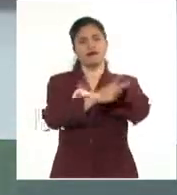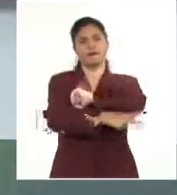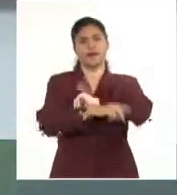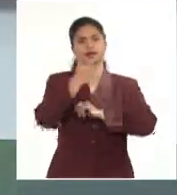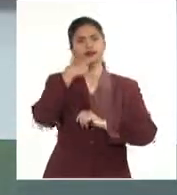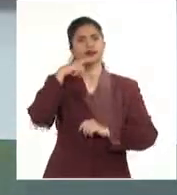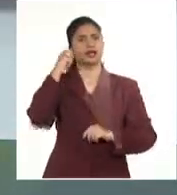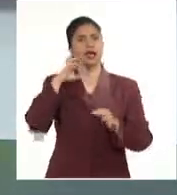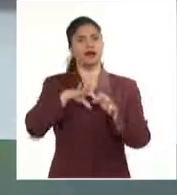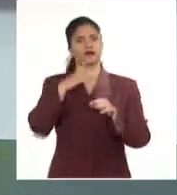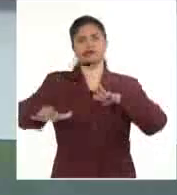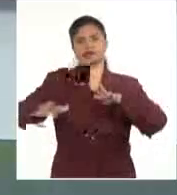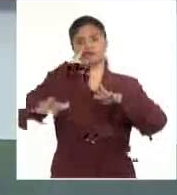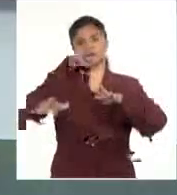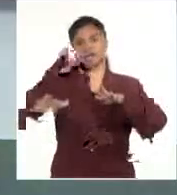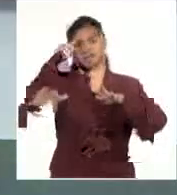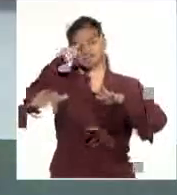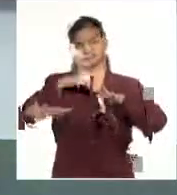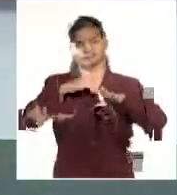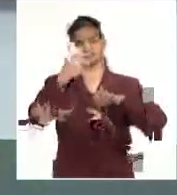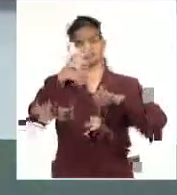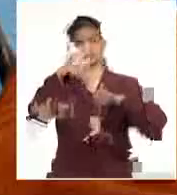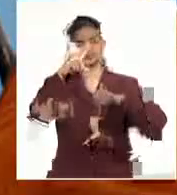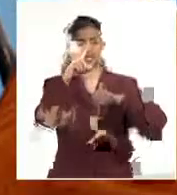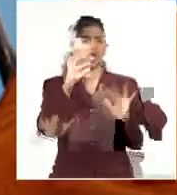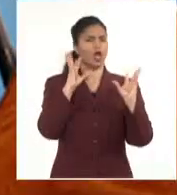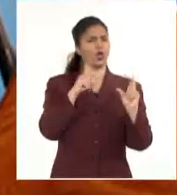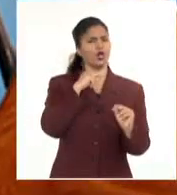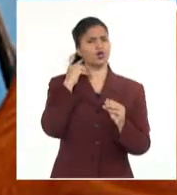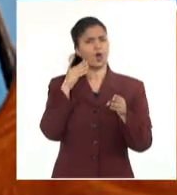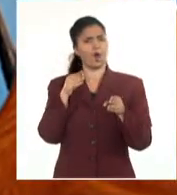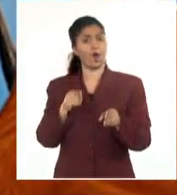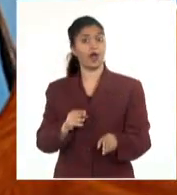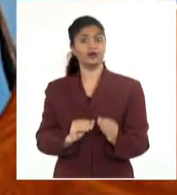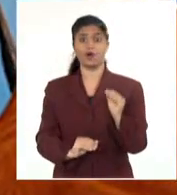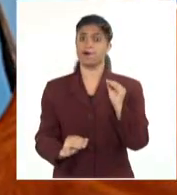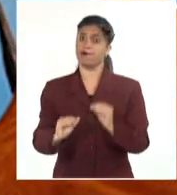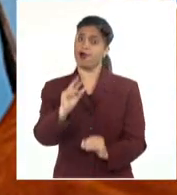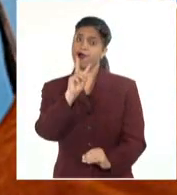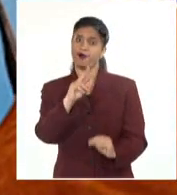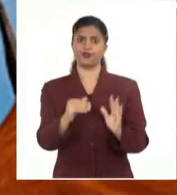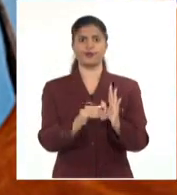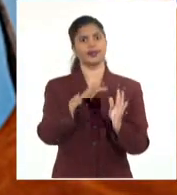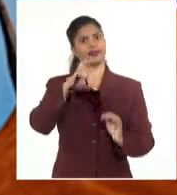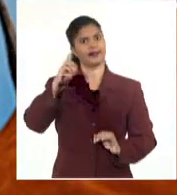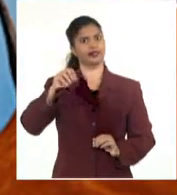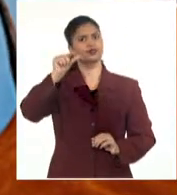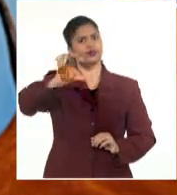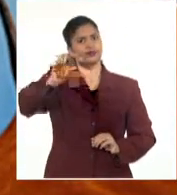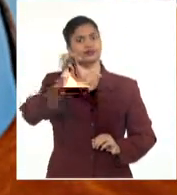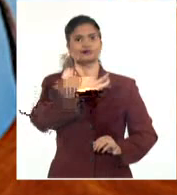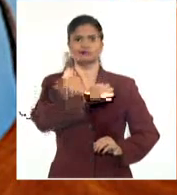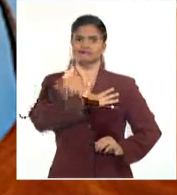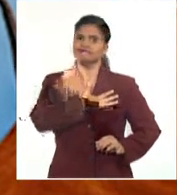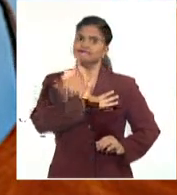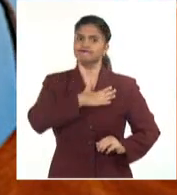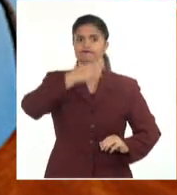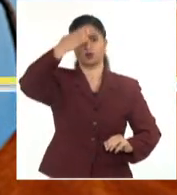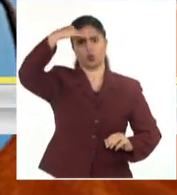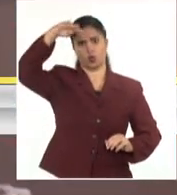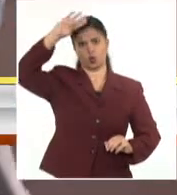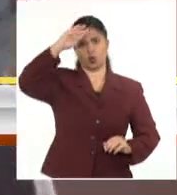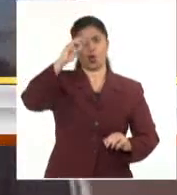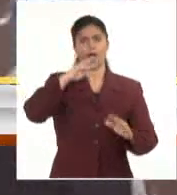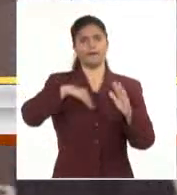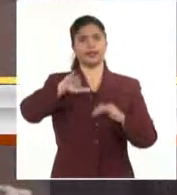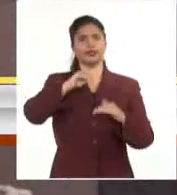pérdidas humanas que hoy superan los 2.500 fallecidos. A través de su cuenta en X, el ministro de Relaciones Exteriores de nuestro país envió sus